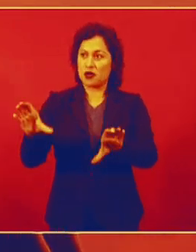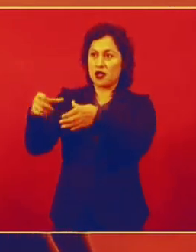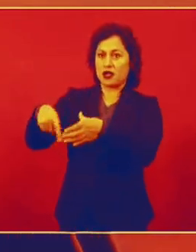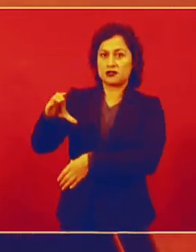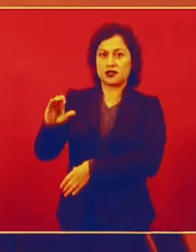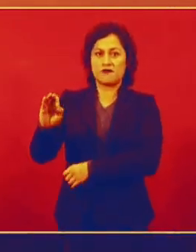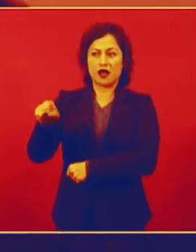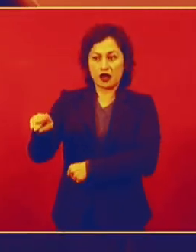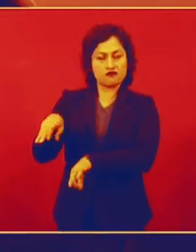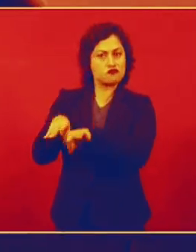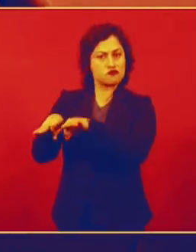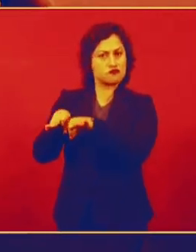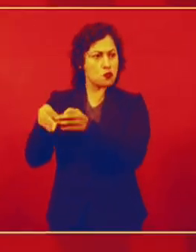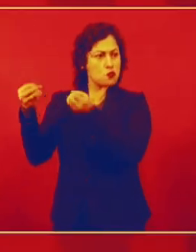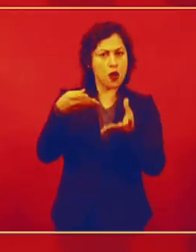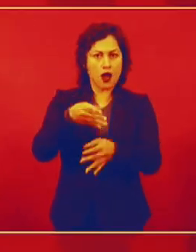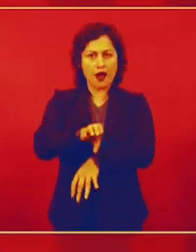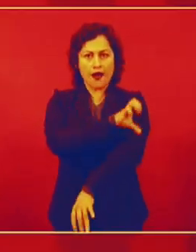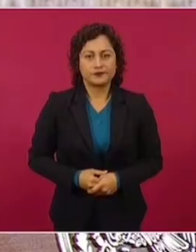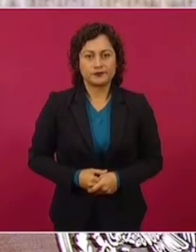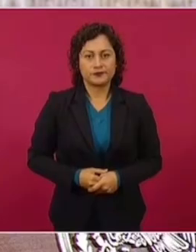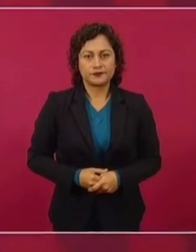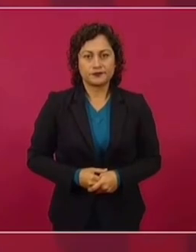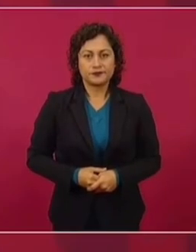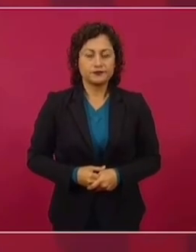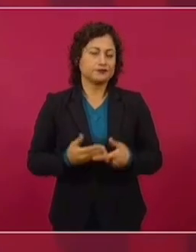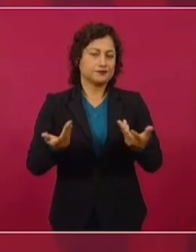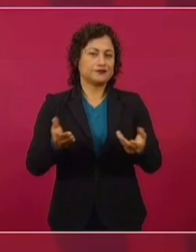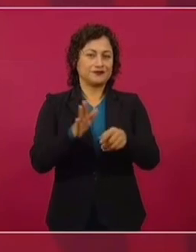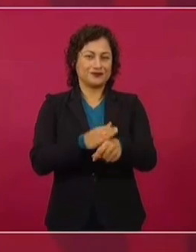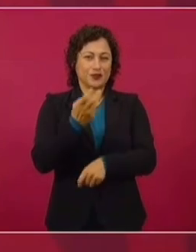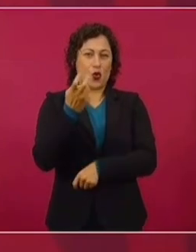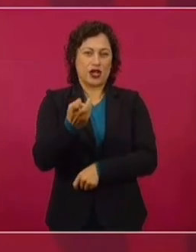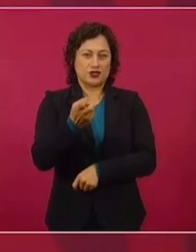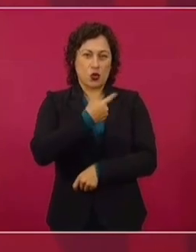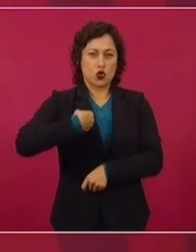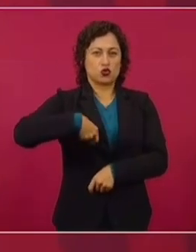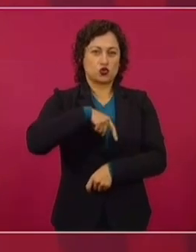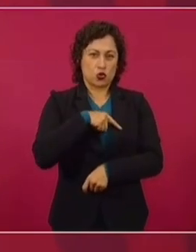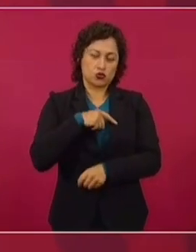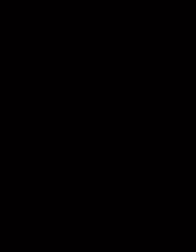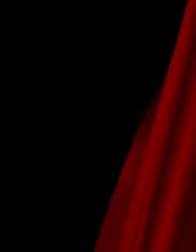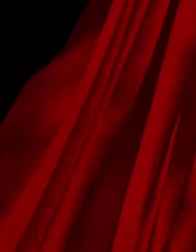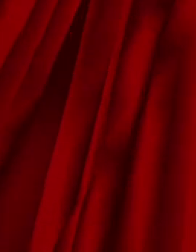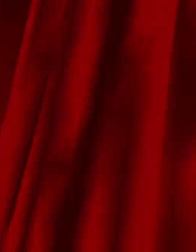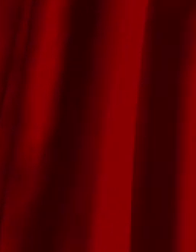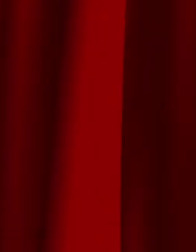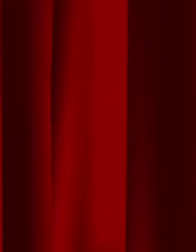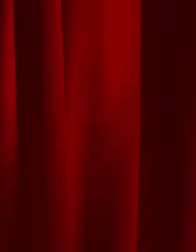que no va faltar la energía. Y que no van a haber aumentos. Entonces, por eso estamos defendiendo a la Comisión Federal de Electricidad.